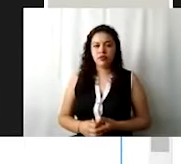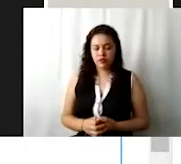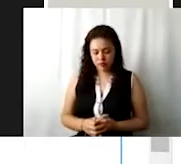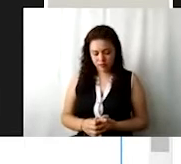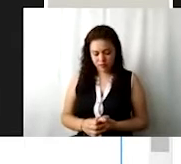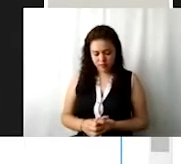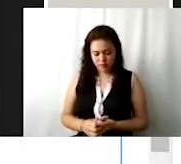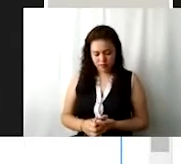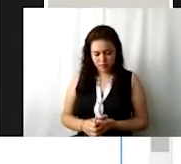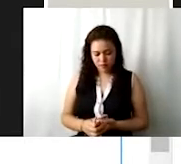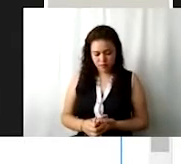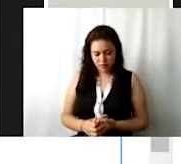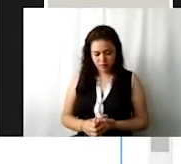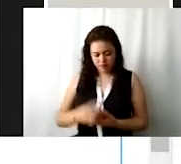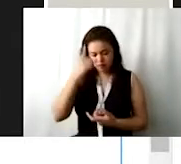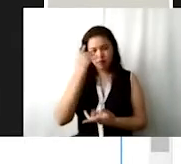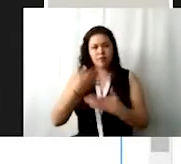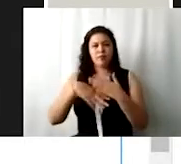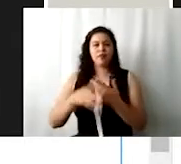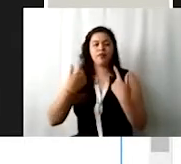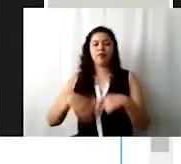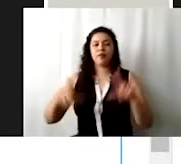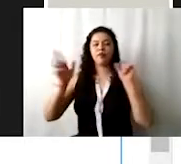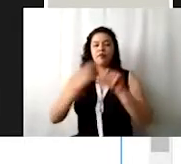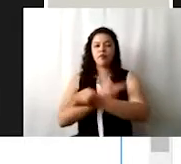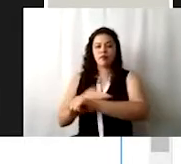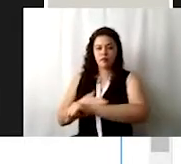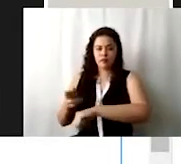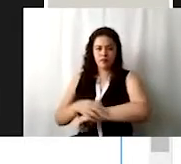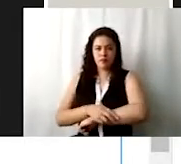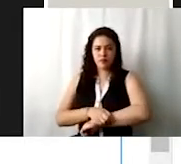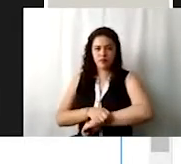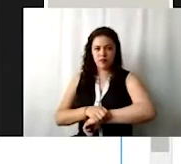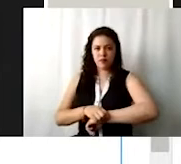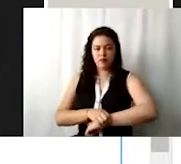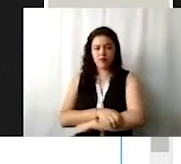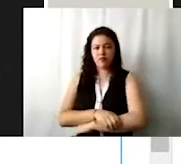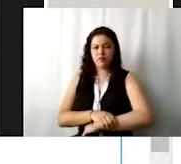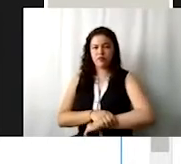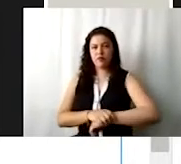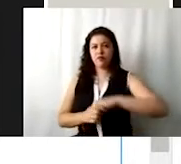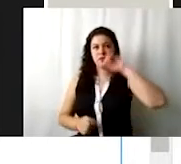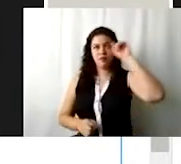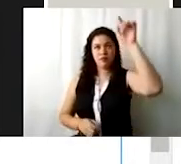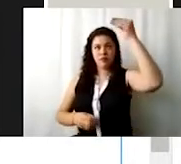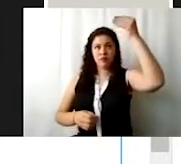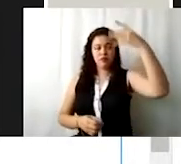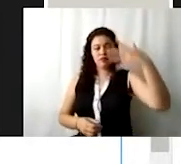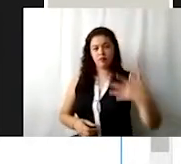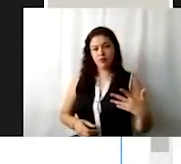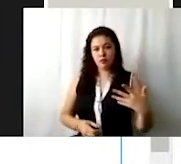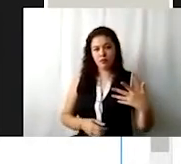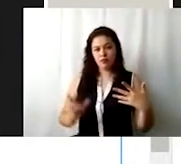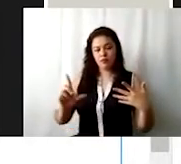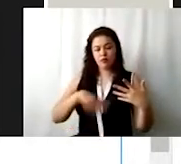ingresar, ustedes pueden ir a la ventanilla de trámites. En trámites se desglosa algunas opciones y nos vamos a